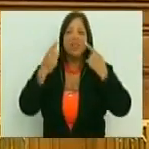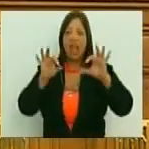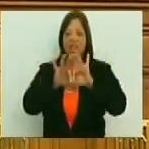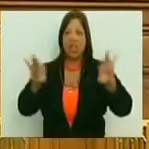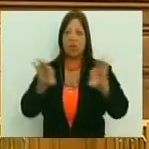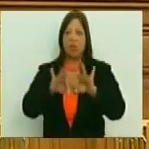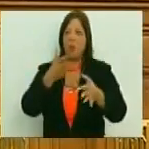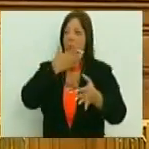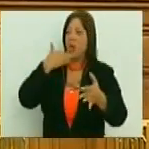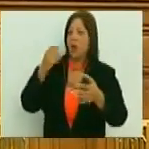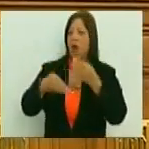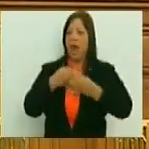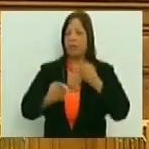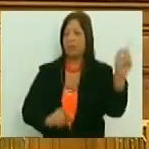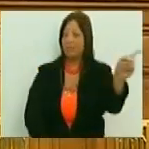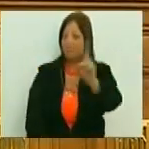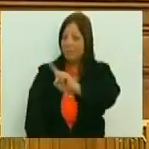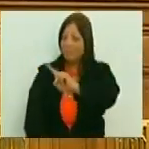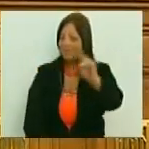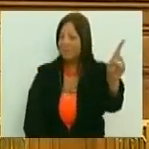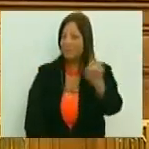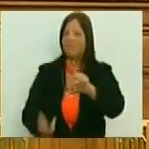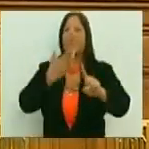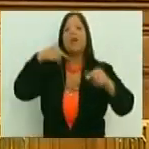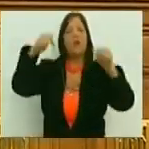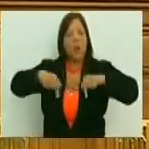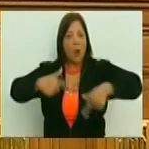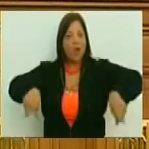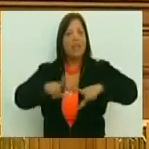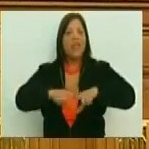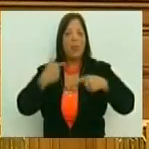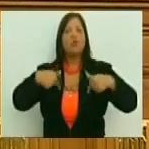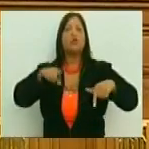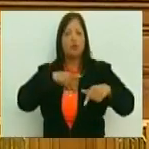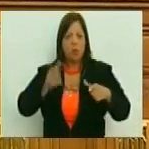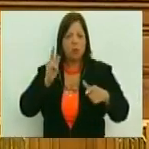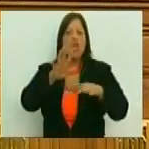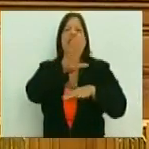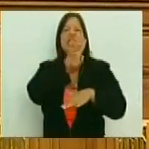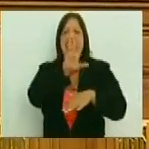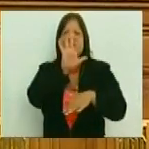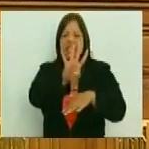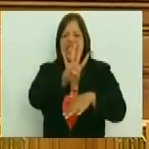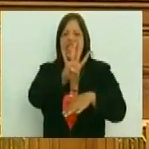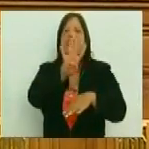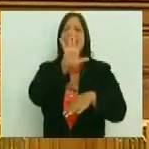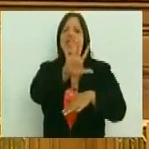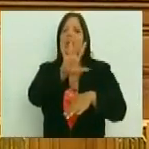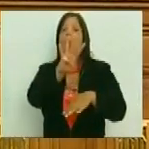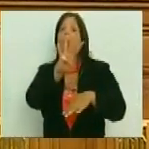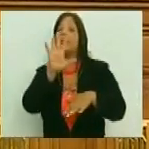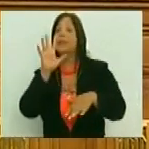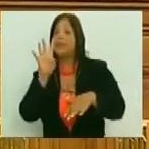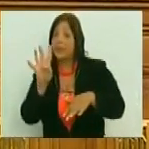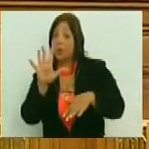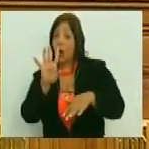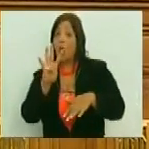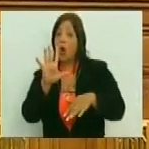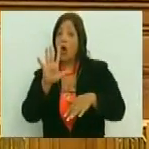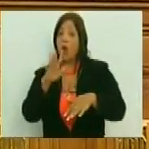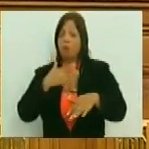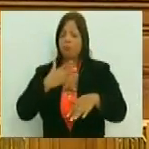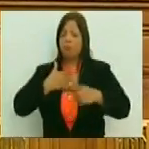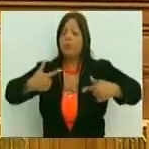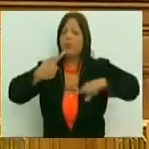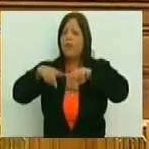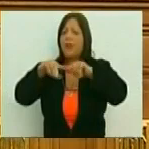para ser los mejores en lo que hacen. Y es por eso que hoy estamos acá nosotros, 545 constituyentes. Desde nuestros